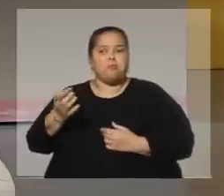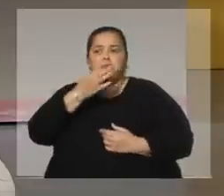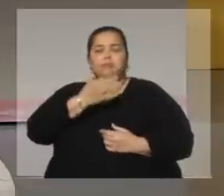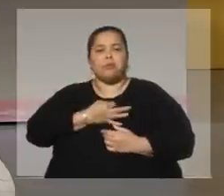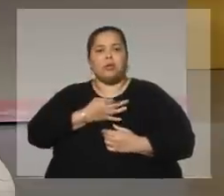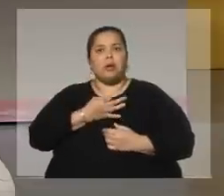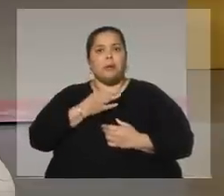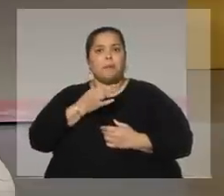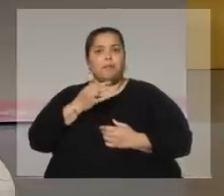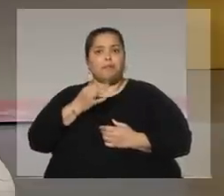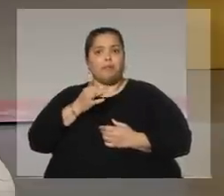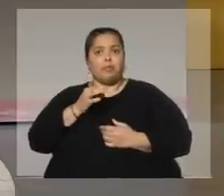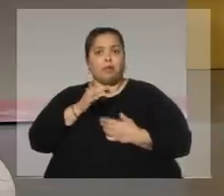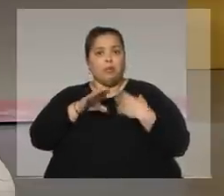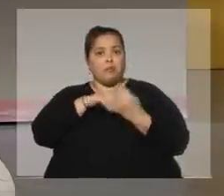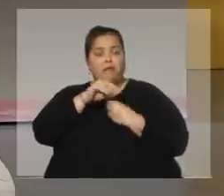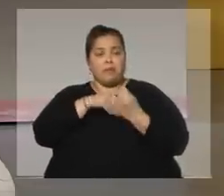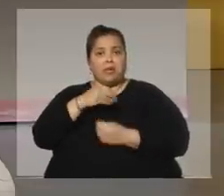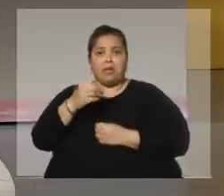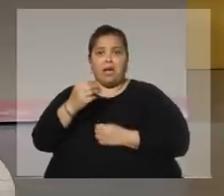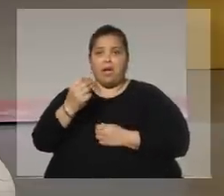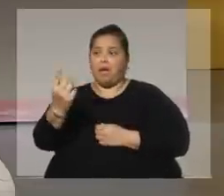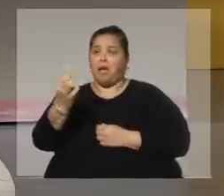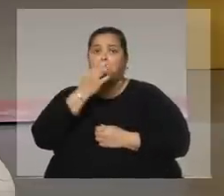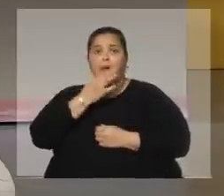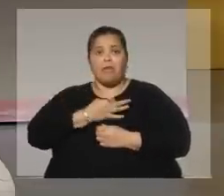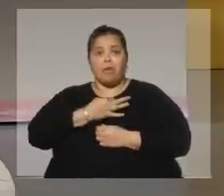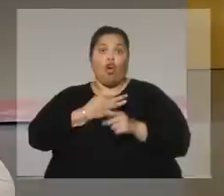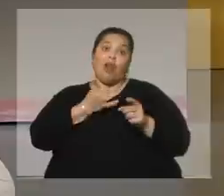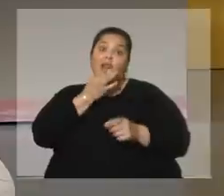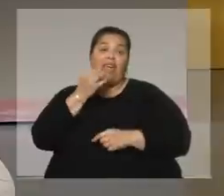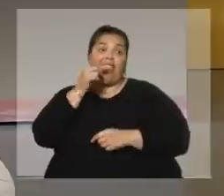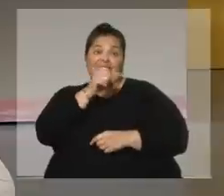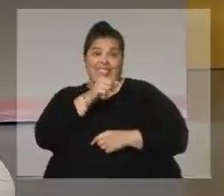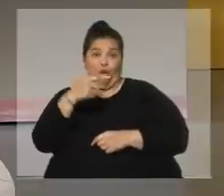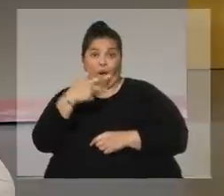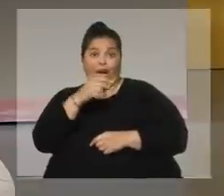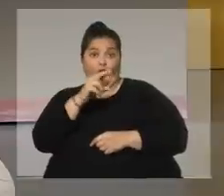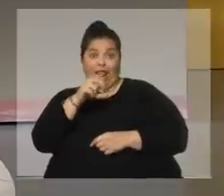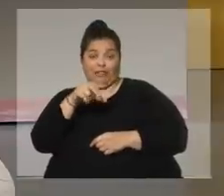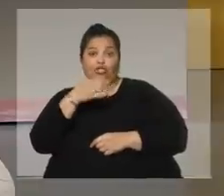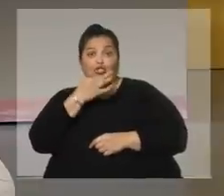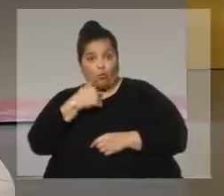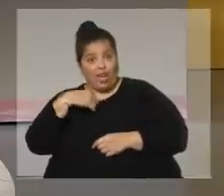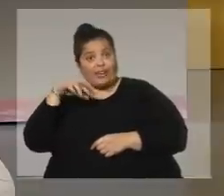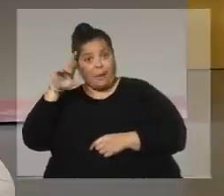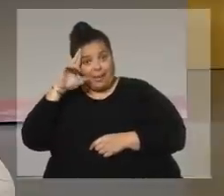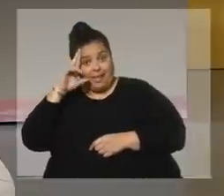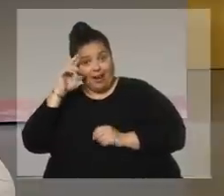familia parado frente a mí me dijo, le dijo Horacio, yo voy a respetar lo que diga mi hermano,